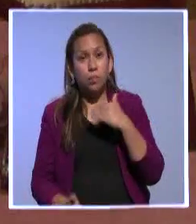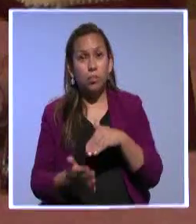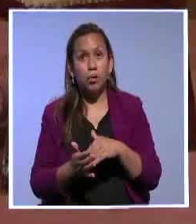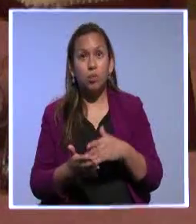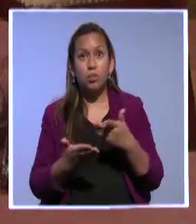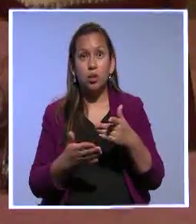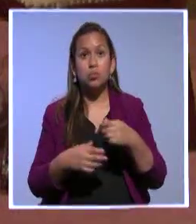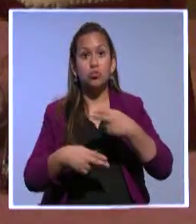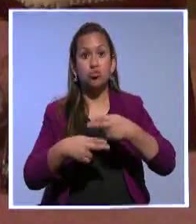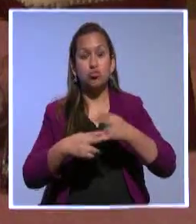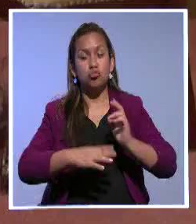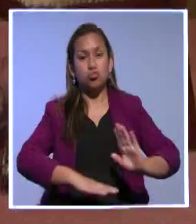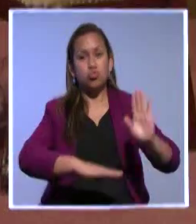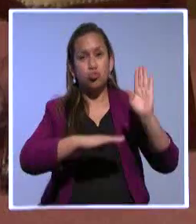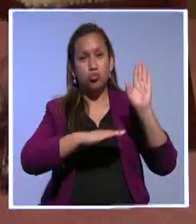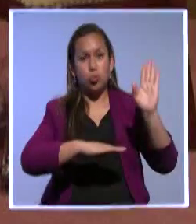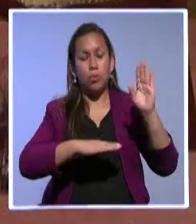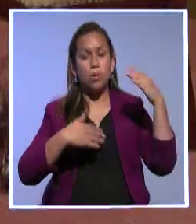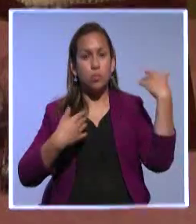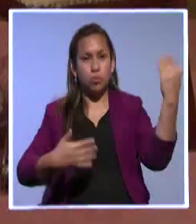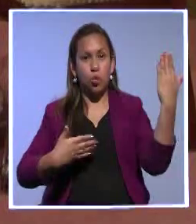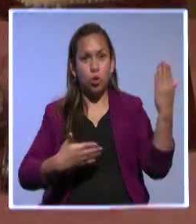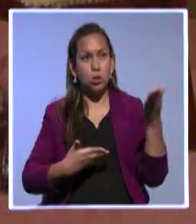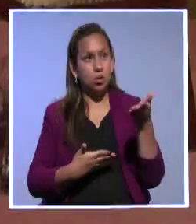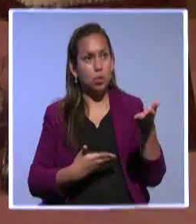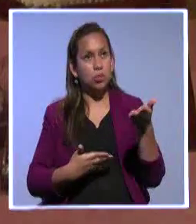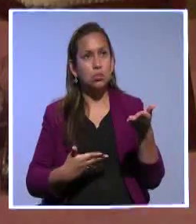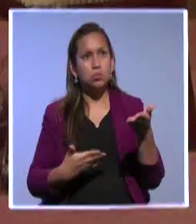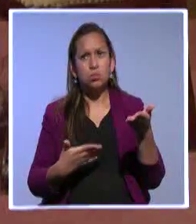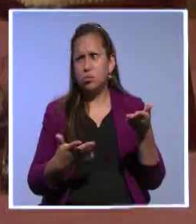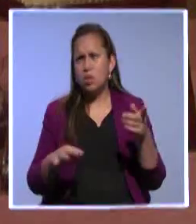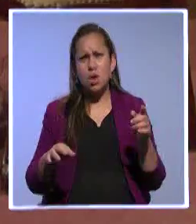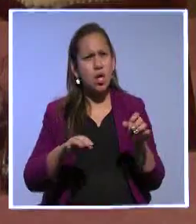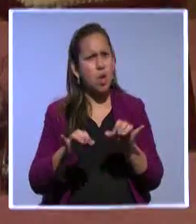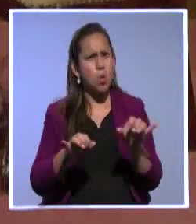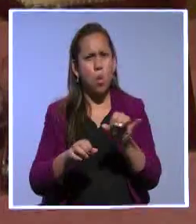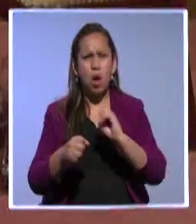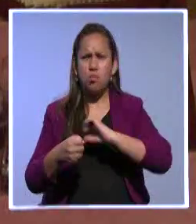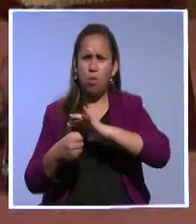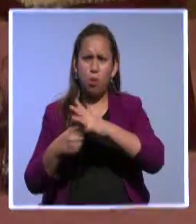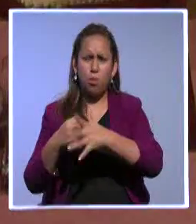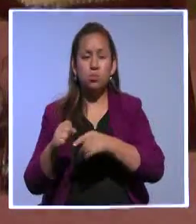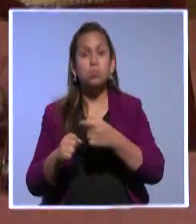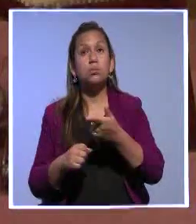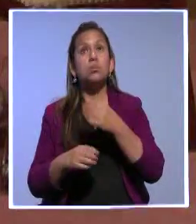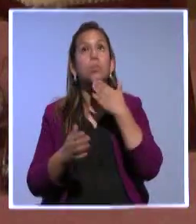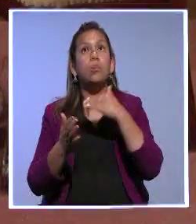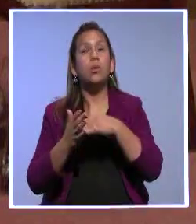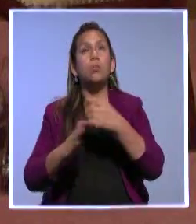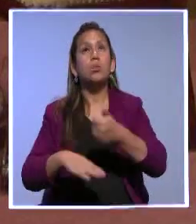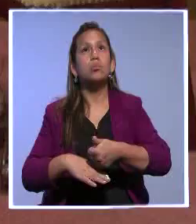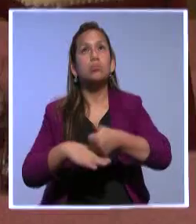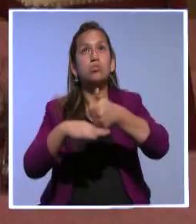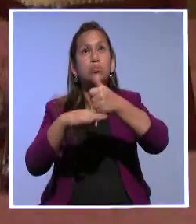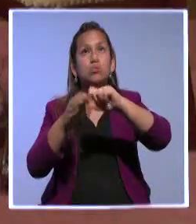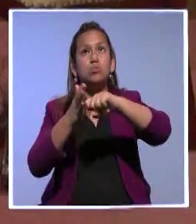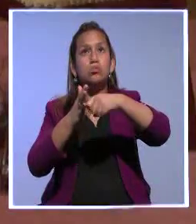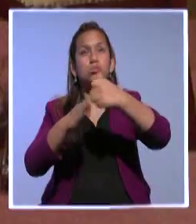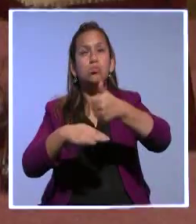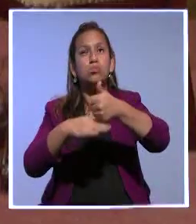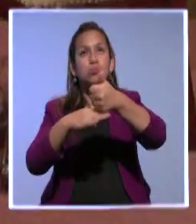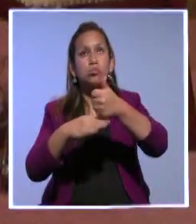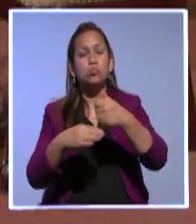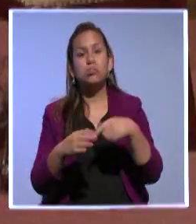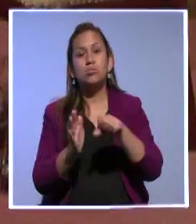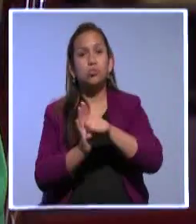son nombramientos políticos en cualquier parte del mundo? ¿O acaso nombrar a un contralor de la República, el Procurador General del Estado